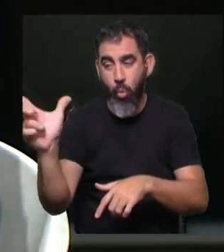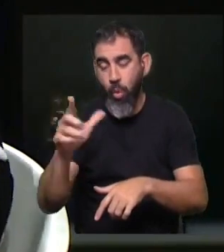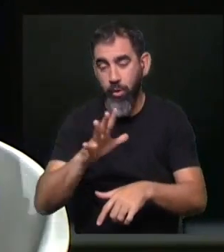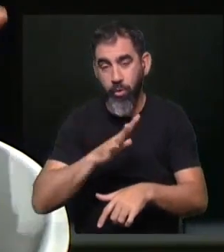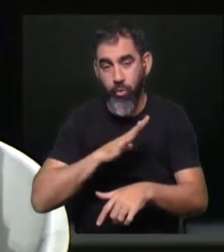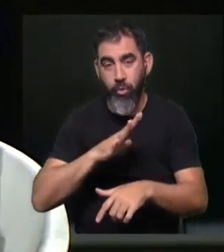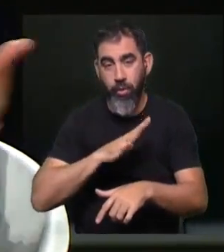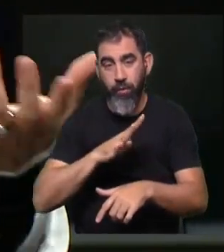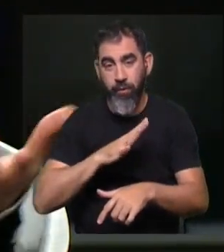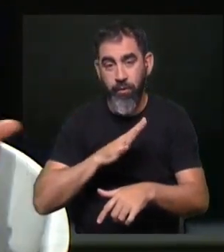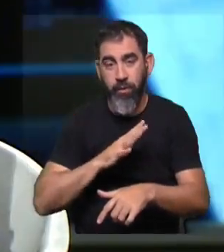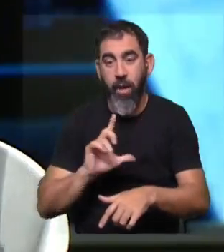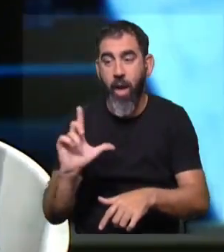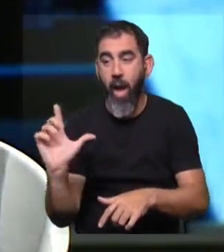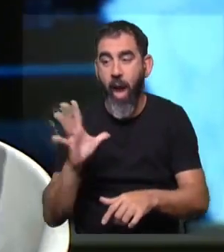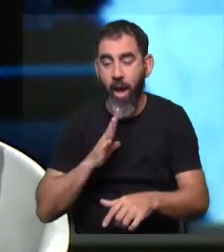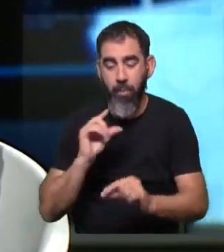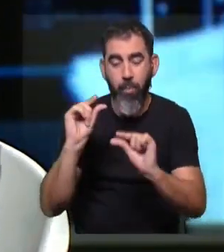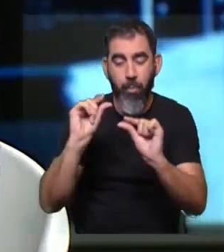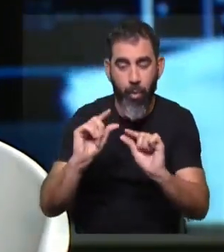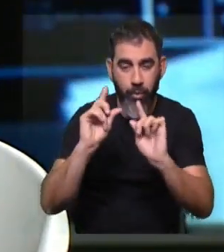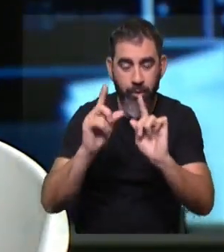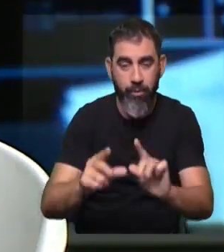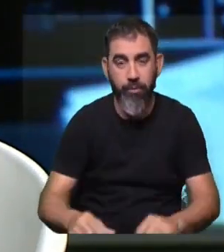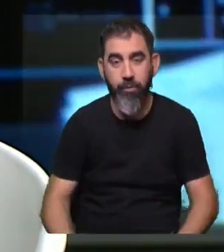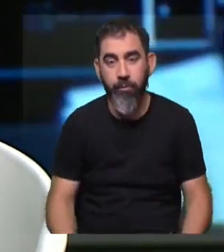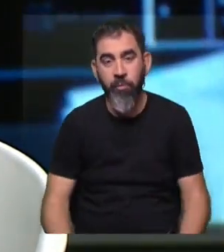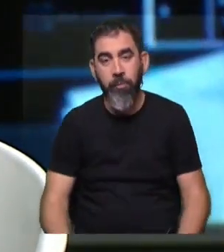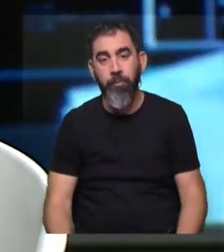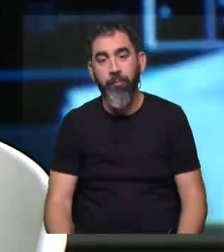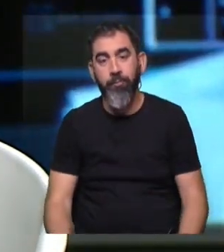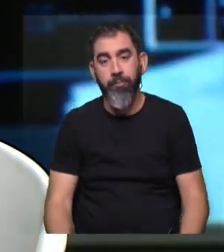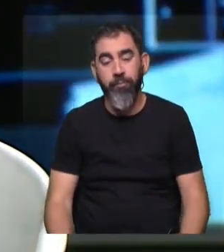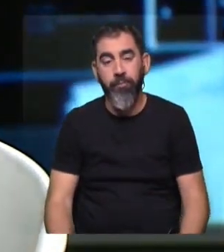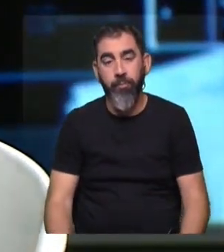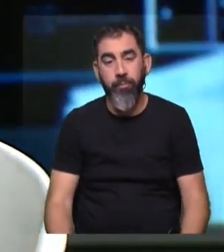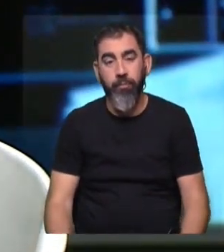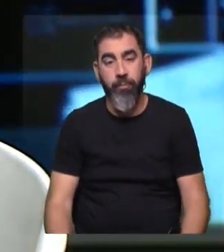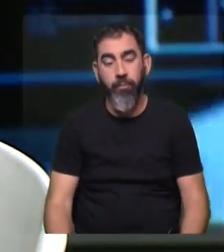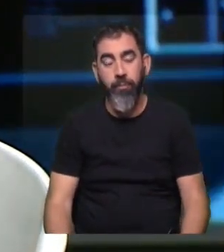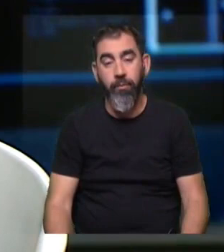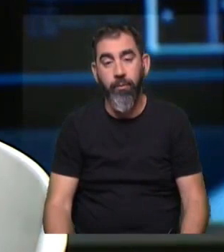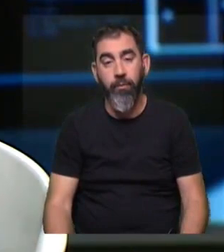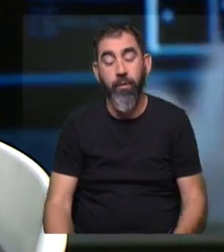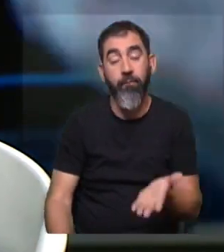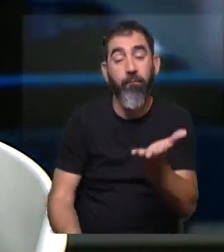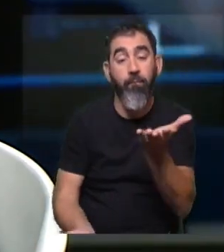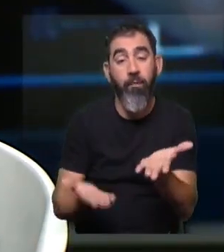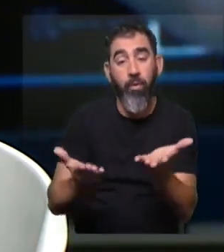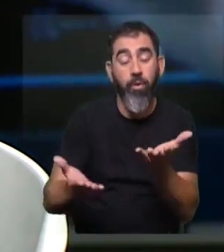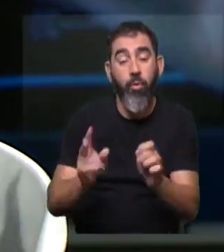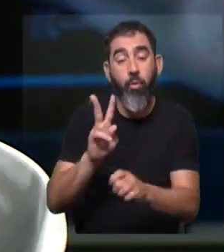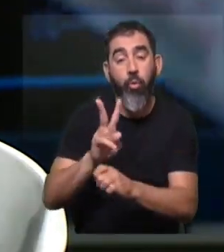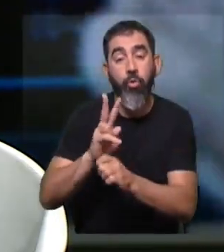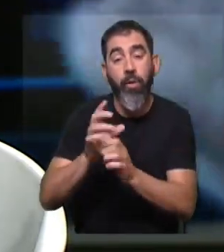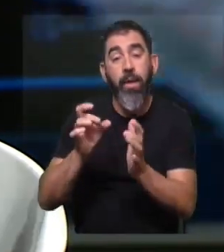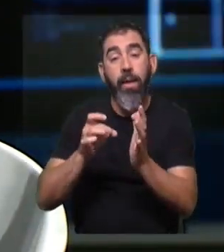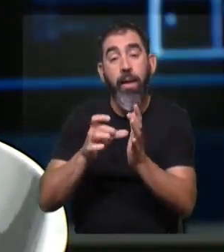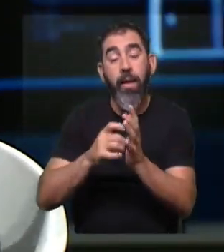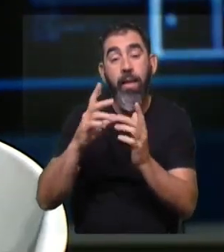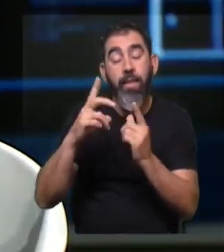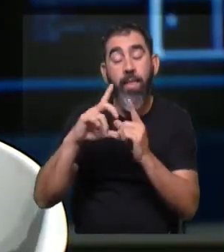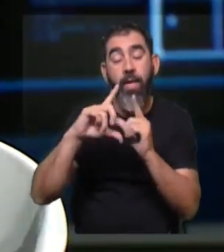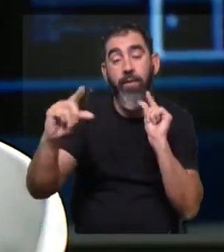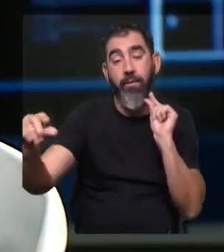difundida y tampoco hay tantos como para poder cubrir la demanda. Lo que estamos evaluando es la posibilidad de hacer controles de calidad remotos.